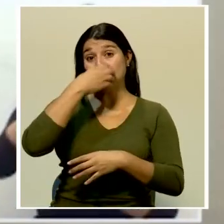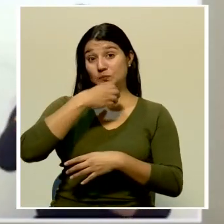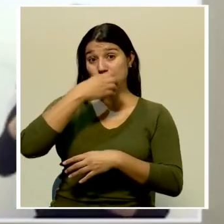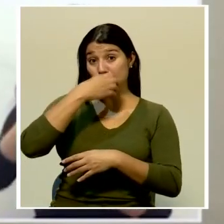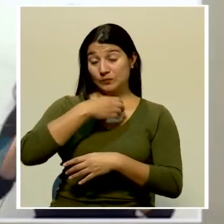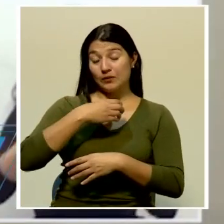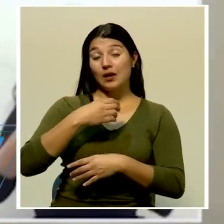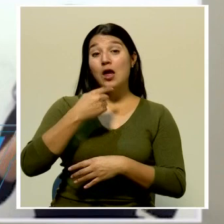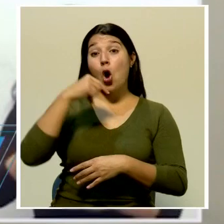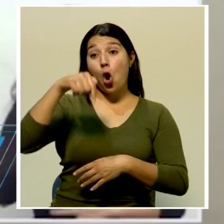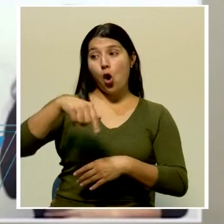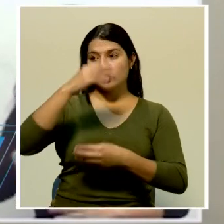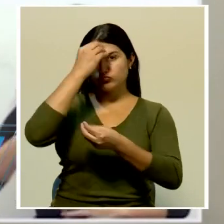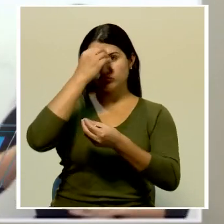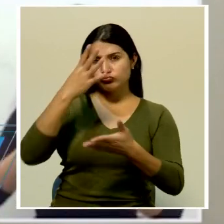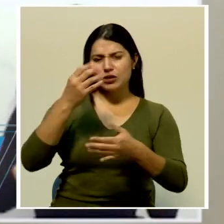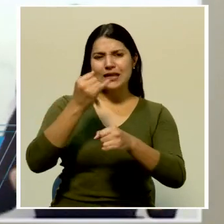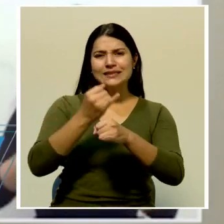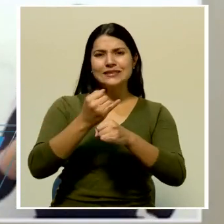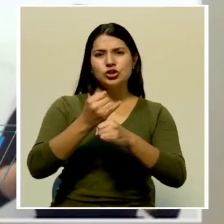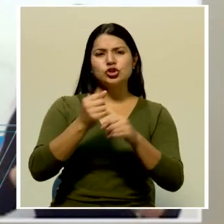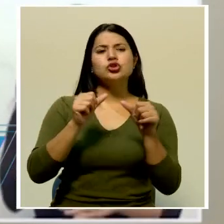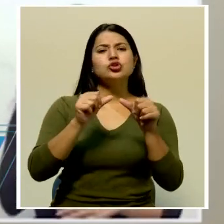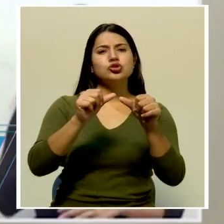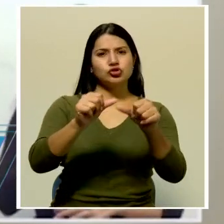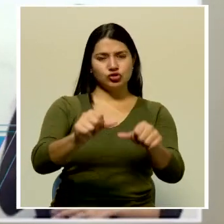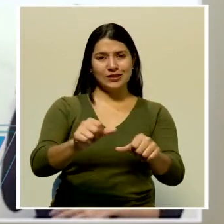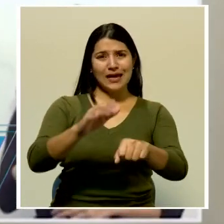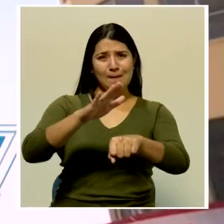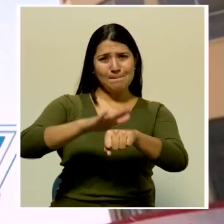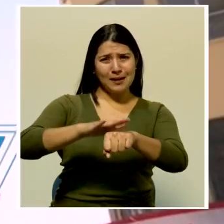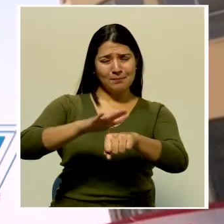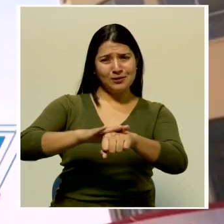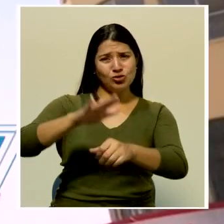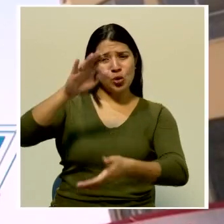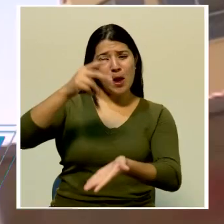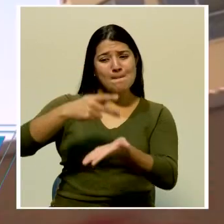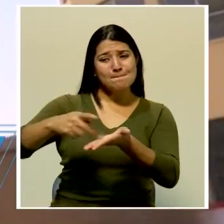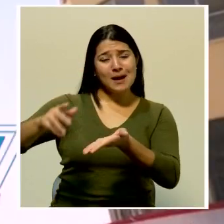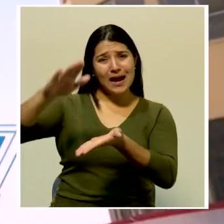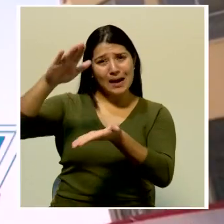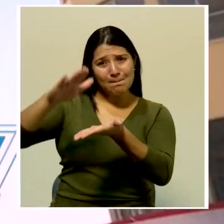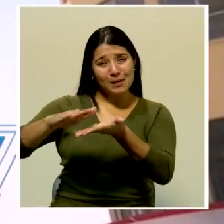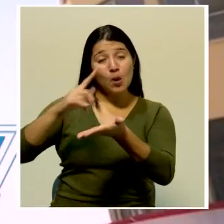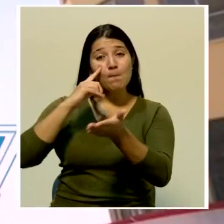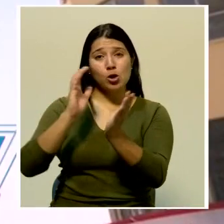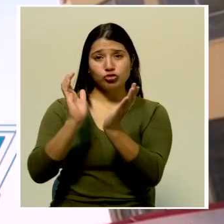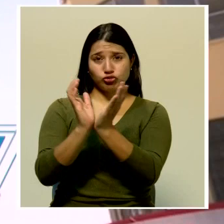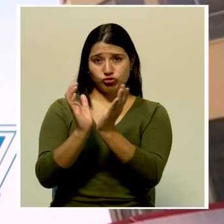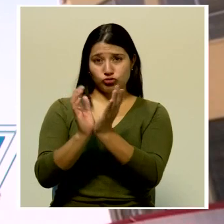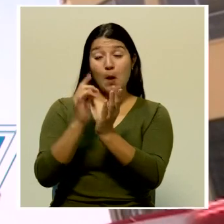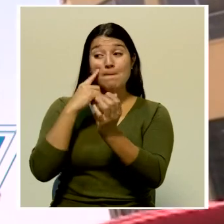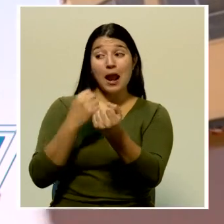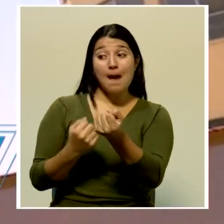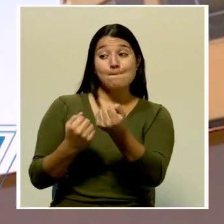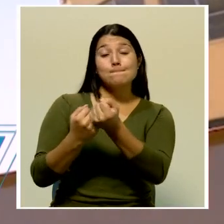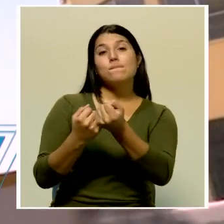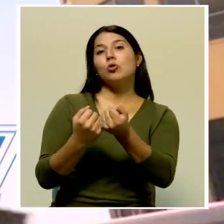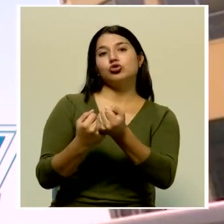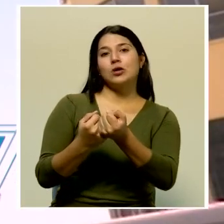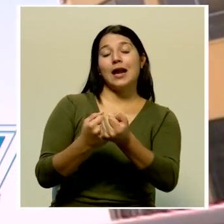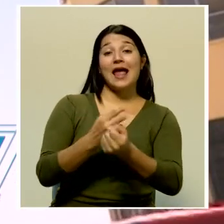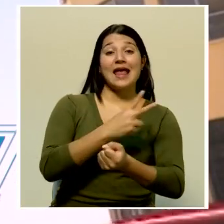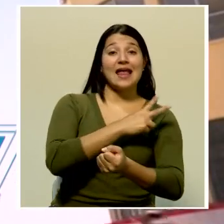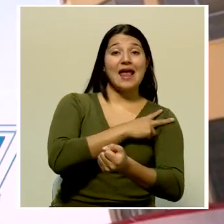Macaya, anunció que dicha institución mantendrá las medidas financieras que permitirán dar apoyo a patronos y trabajadores independientes,